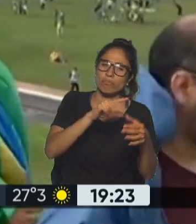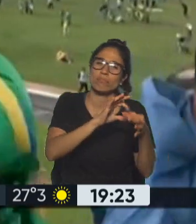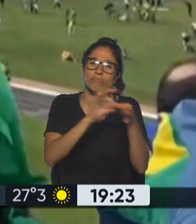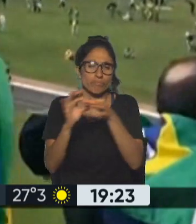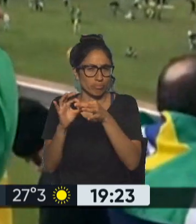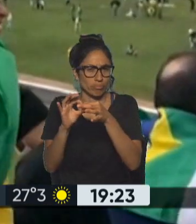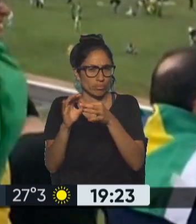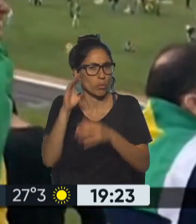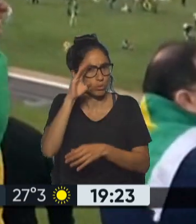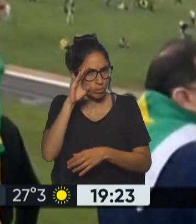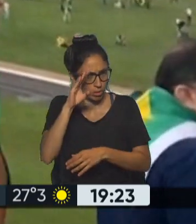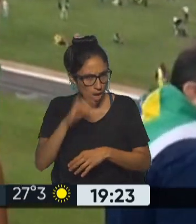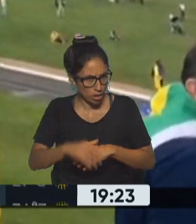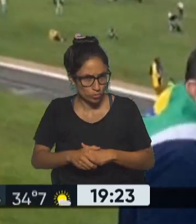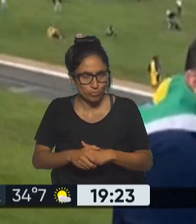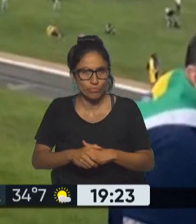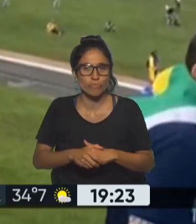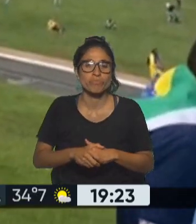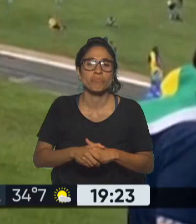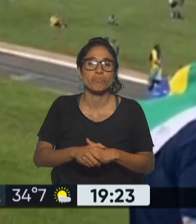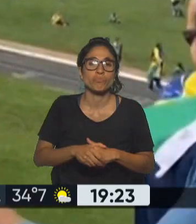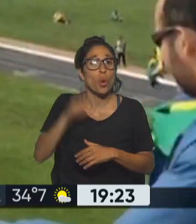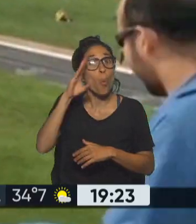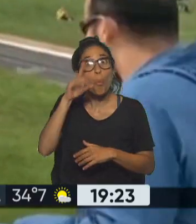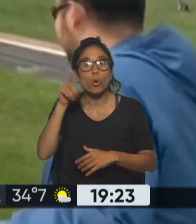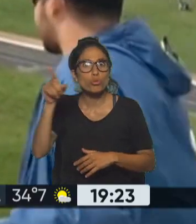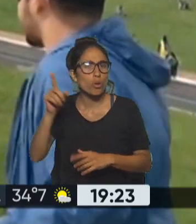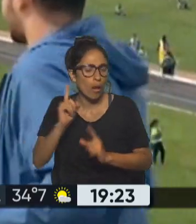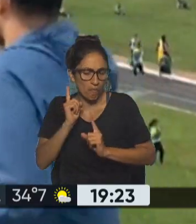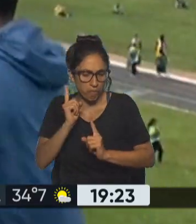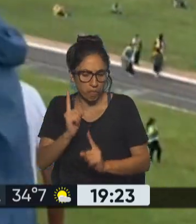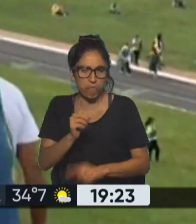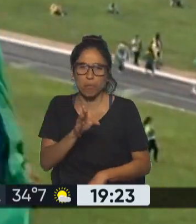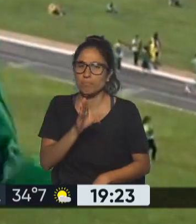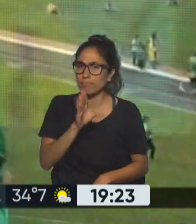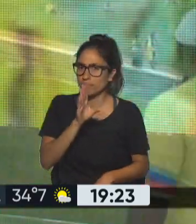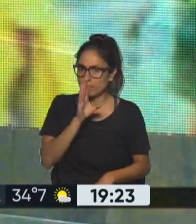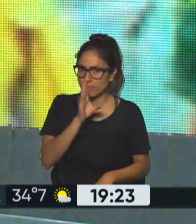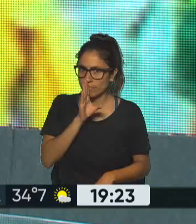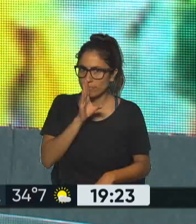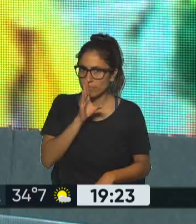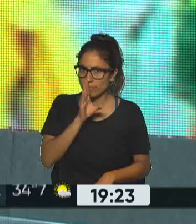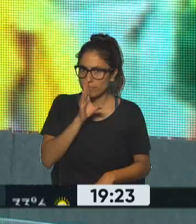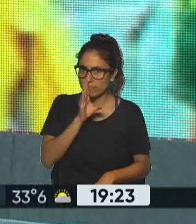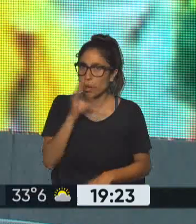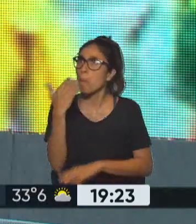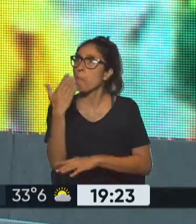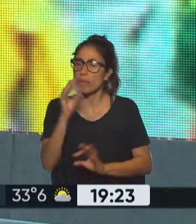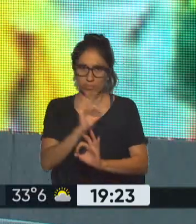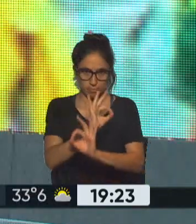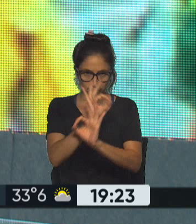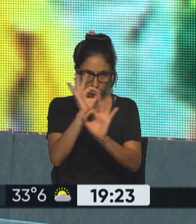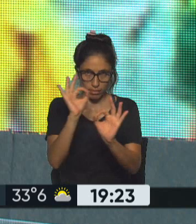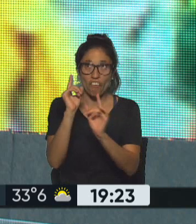fuertemente a condenar mientras Jair Bolsonaro se mantiene en silencio desde Estados Unidos le parece que repasemos un poco nos va